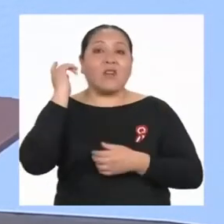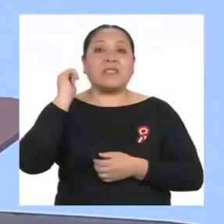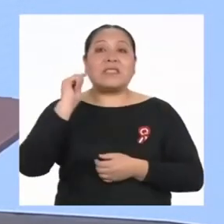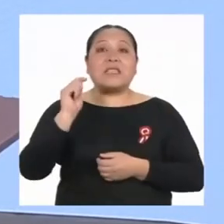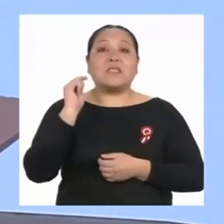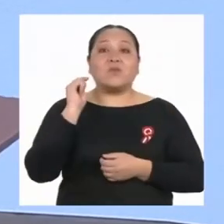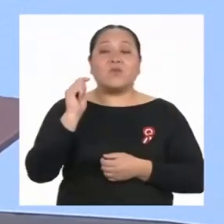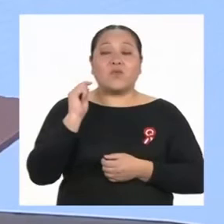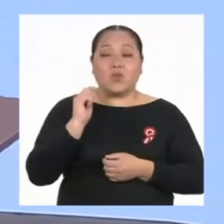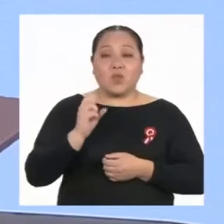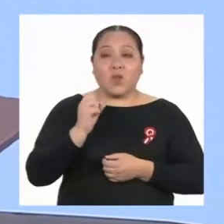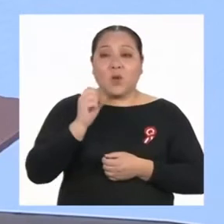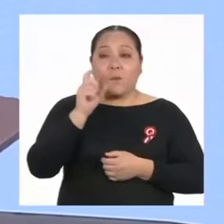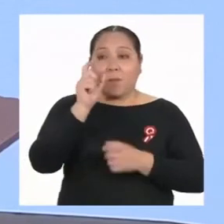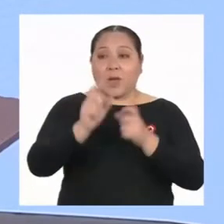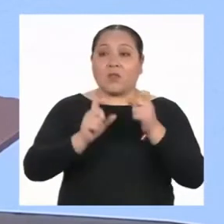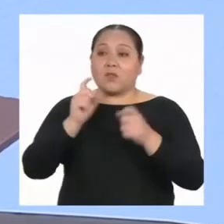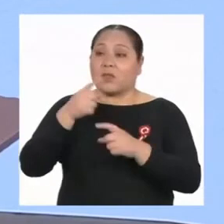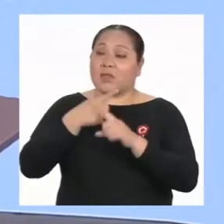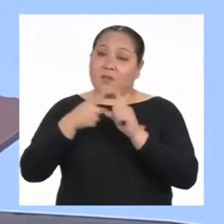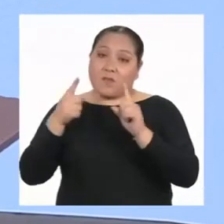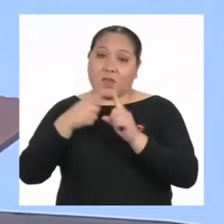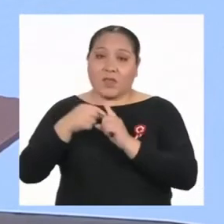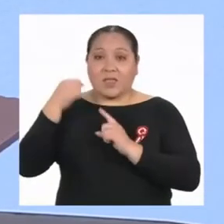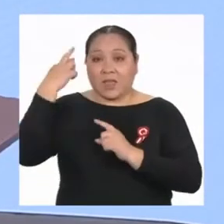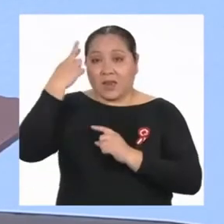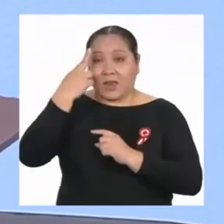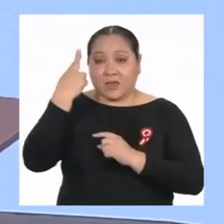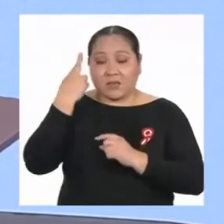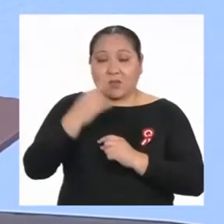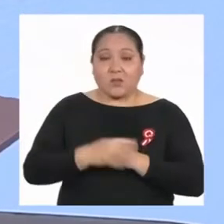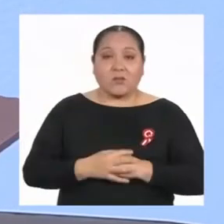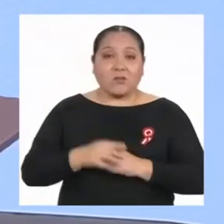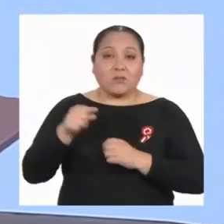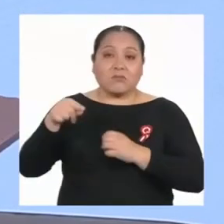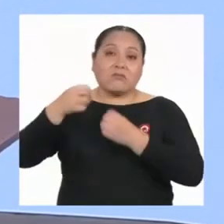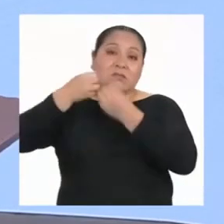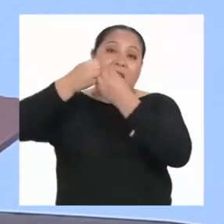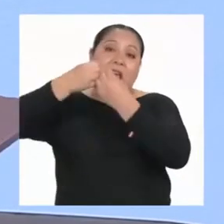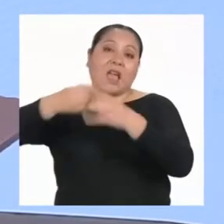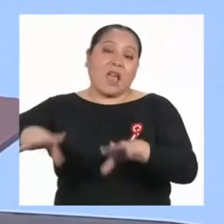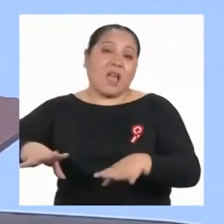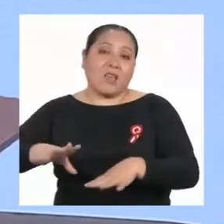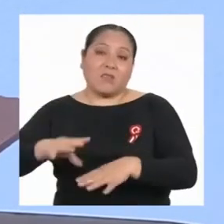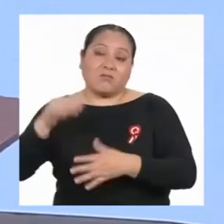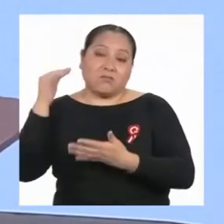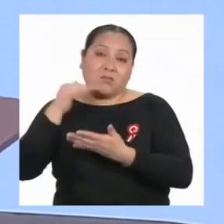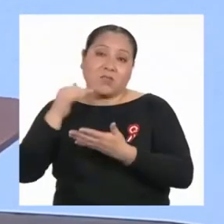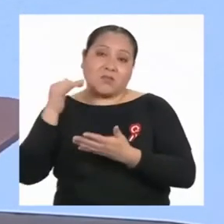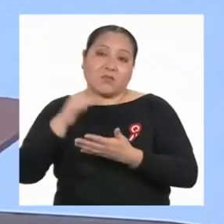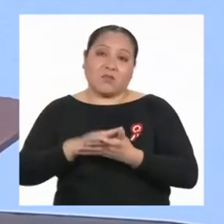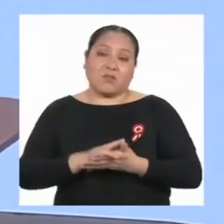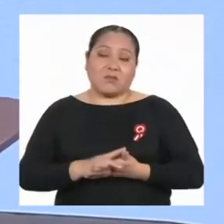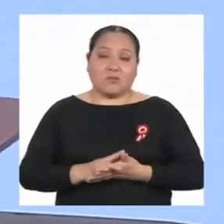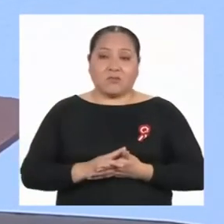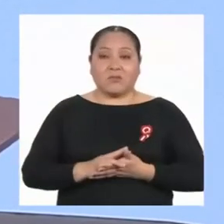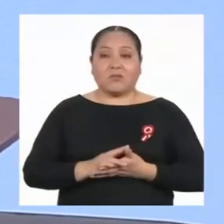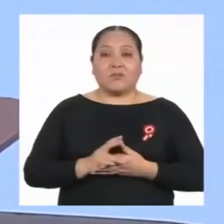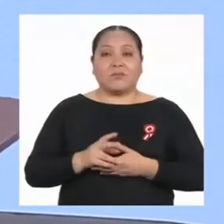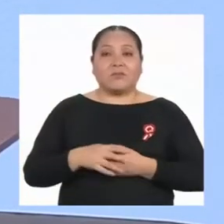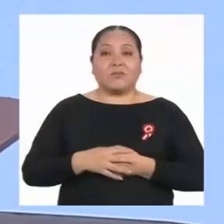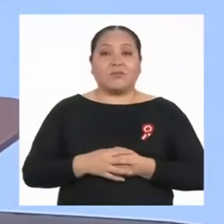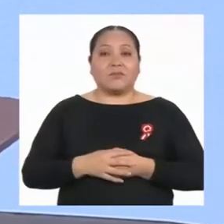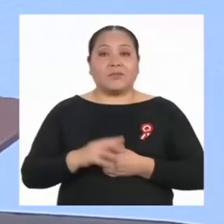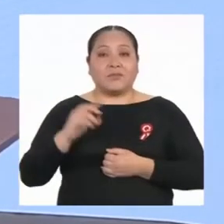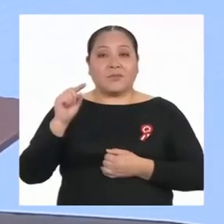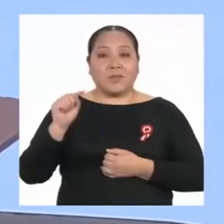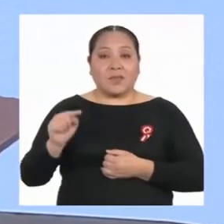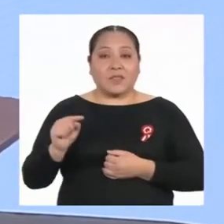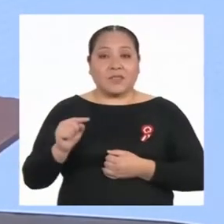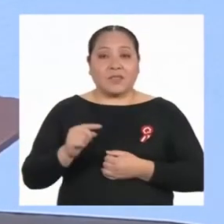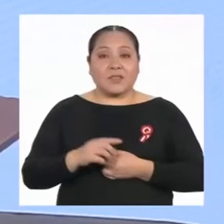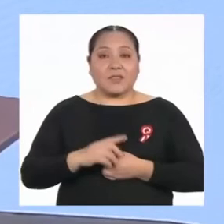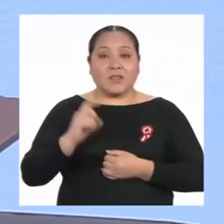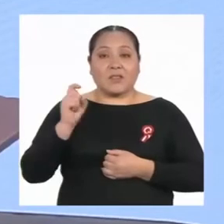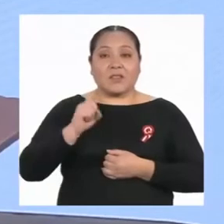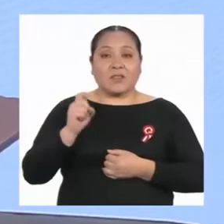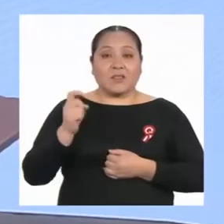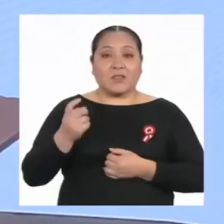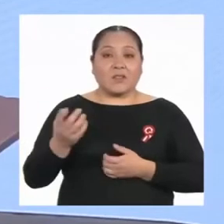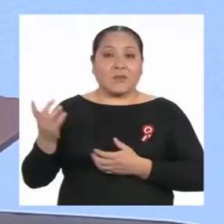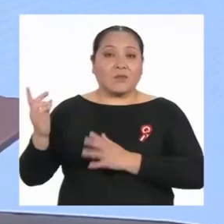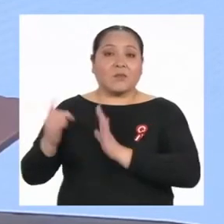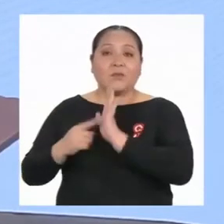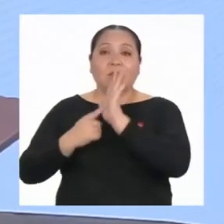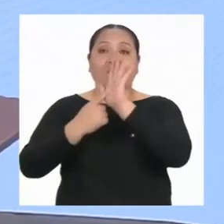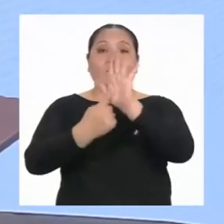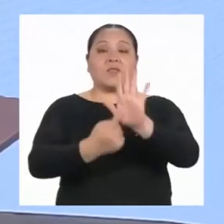personas que por diversos motivos han considerado dejar de estudiar o lo hicieron. Para ello, doy pase a